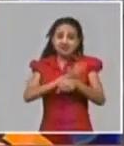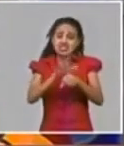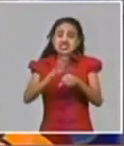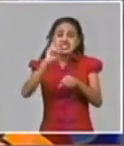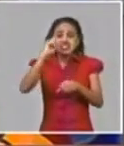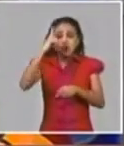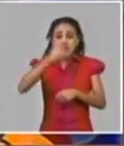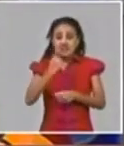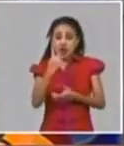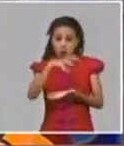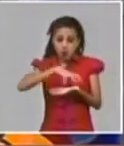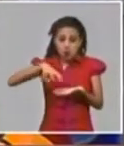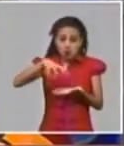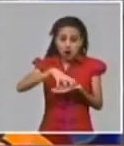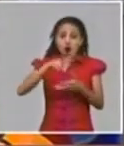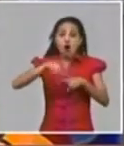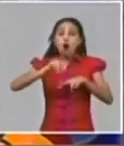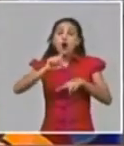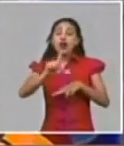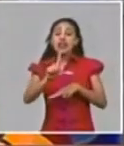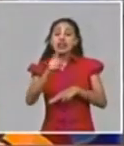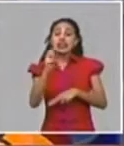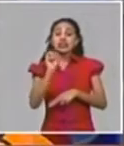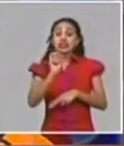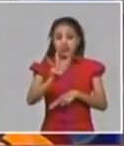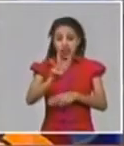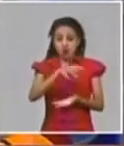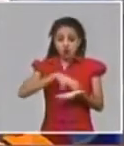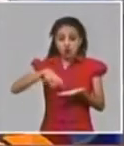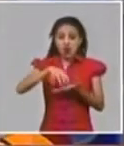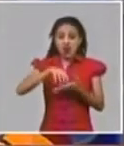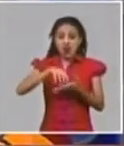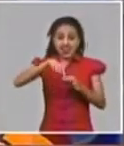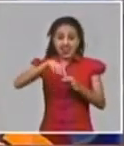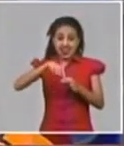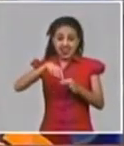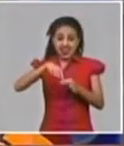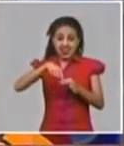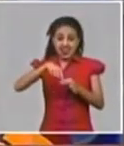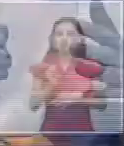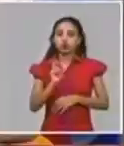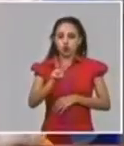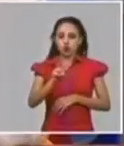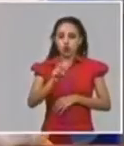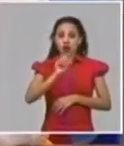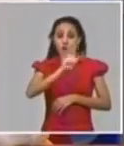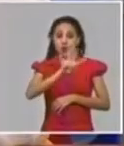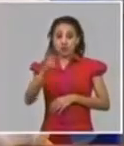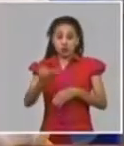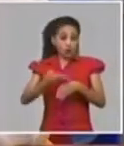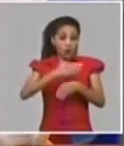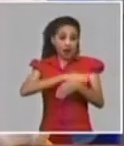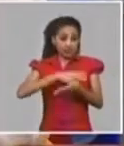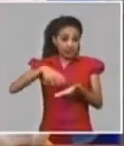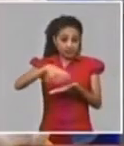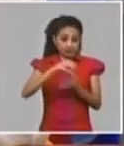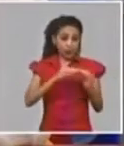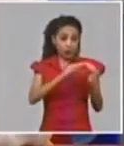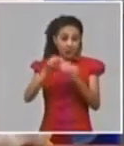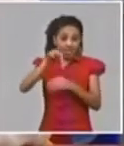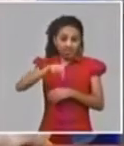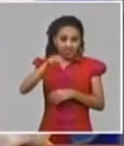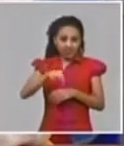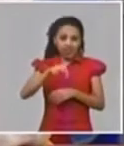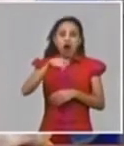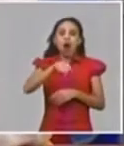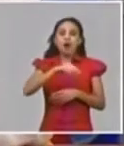1 Obvín tiene 3 la isla 2 por lo tanto de 44 hoy estamos trabajando con 20 eventos de transmisión local estos